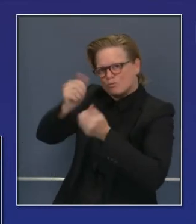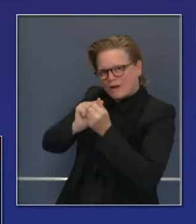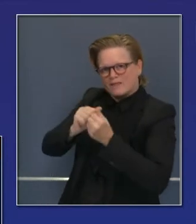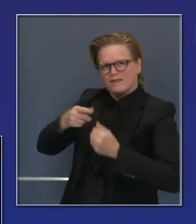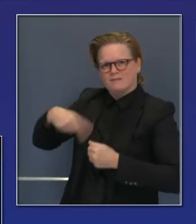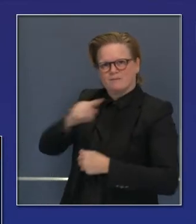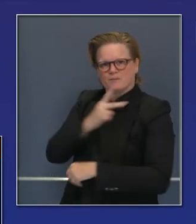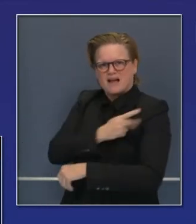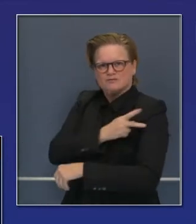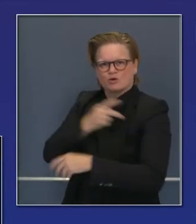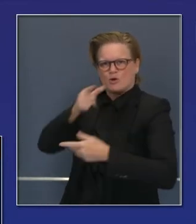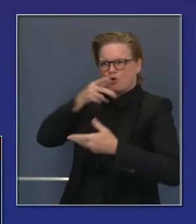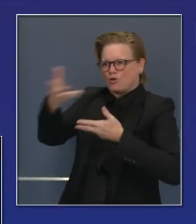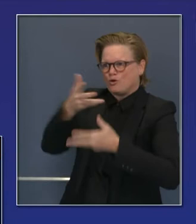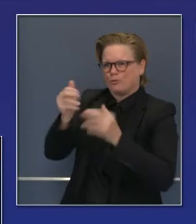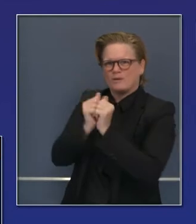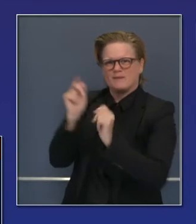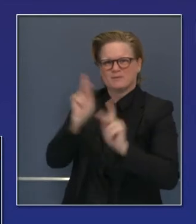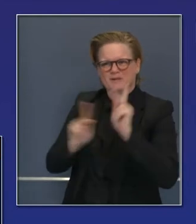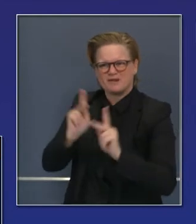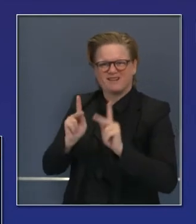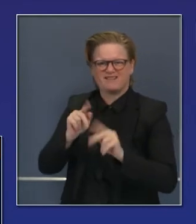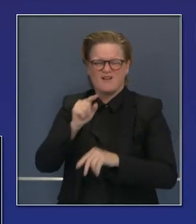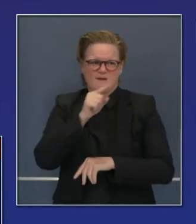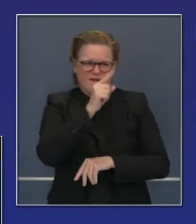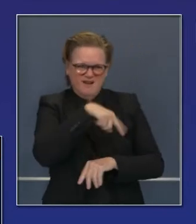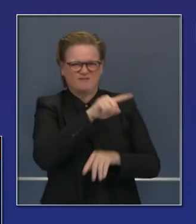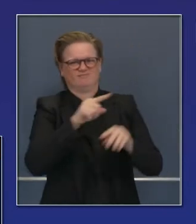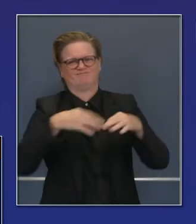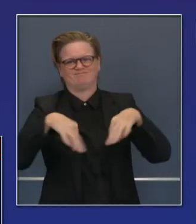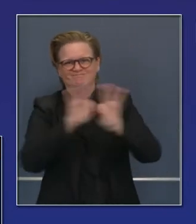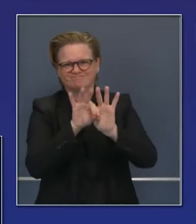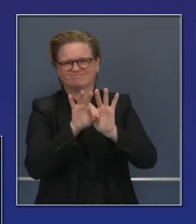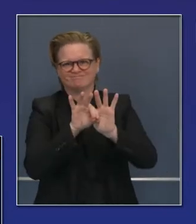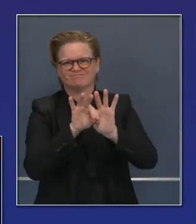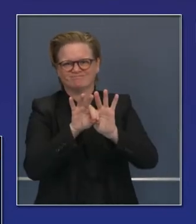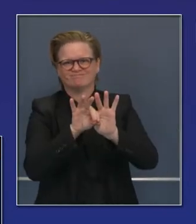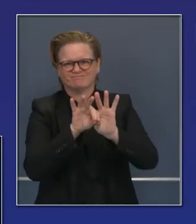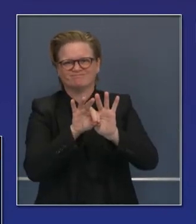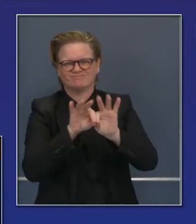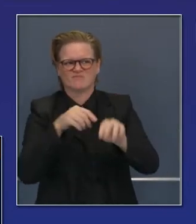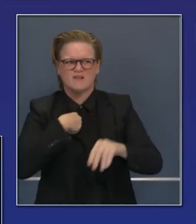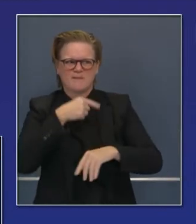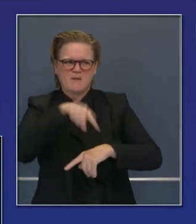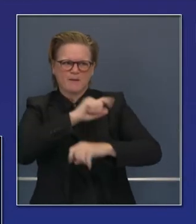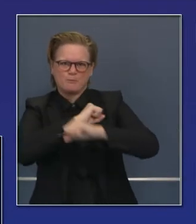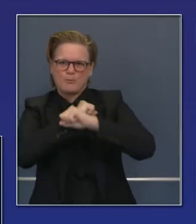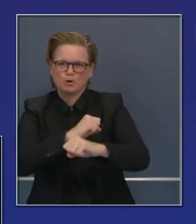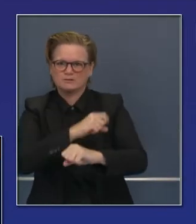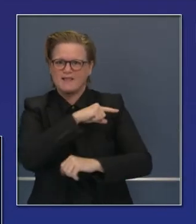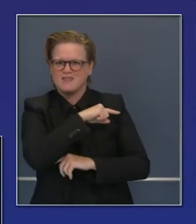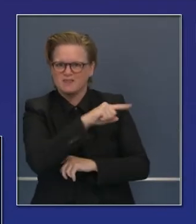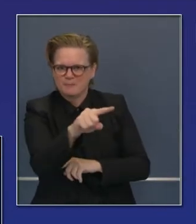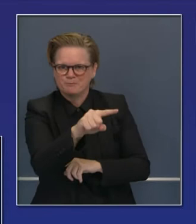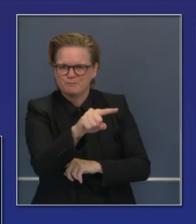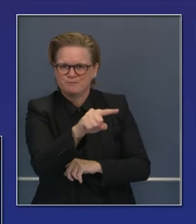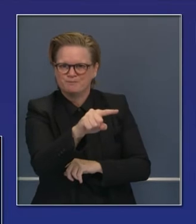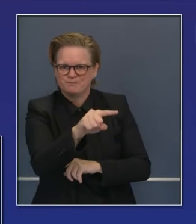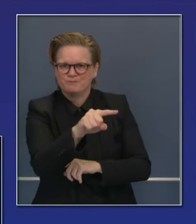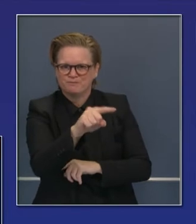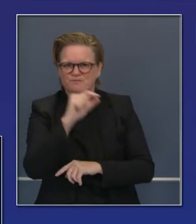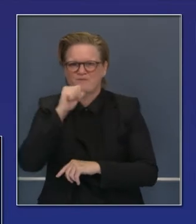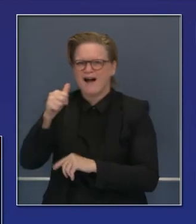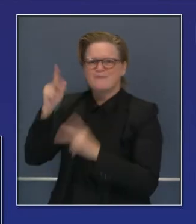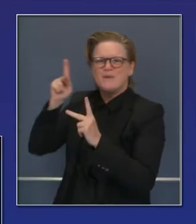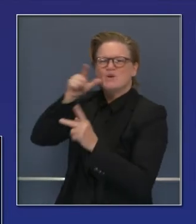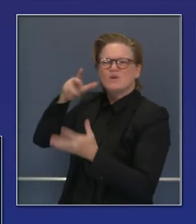verdaderos héroes en esta pandemia son los trabajadores en el frente de batalla de sanidad. Los trabajadores